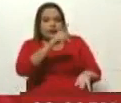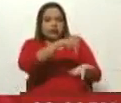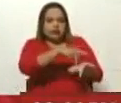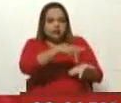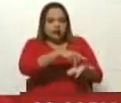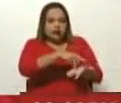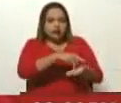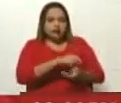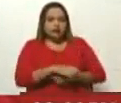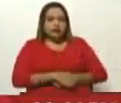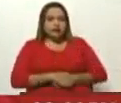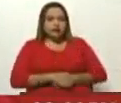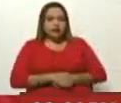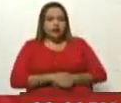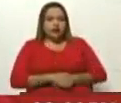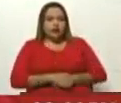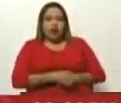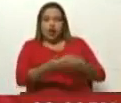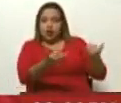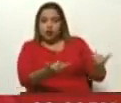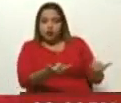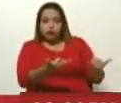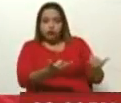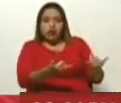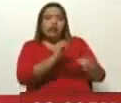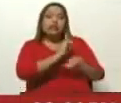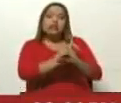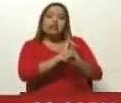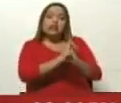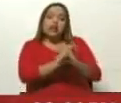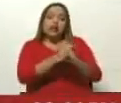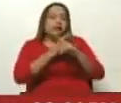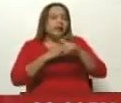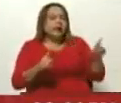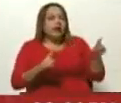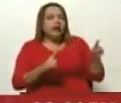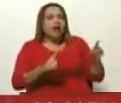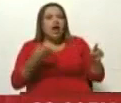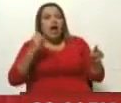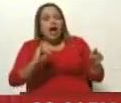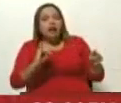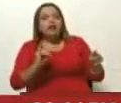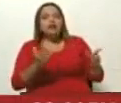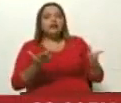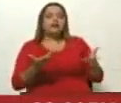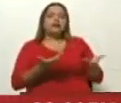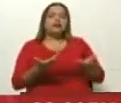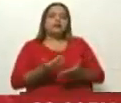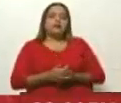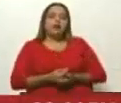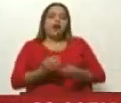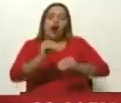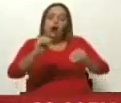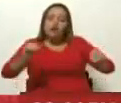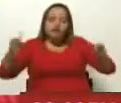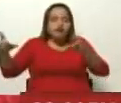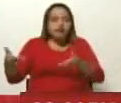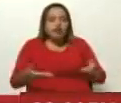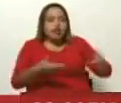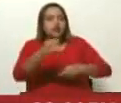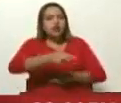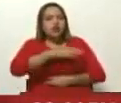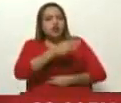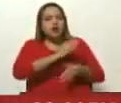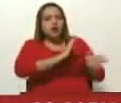fundamentalmente en este momento a través de Internet, pero que van a llamar tanto a la sociedad organizada, a los